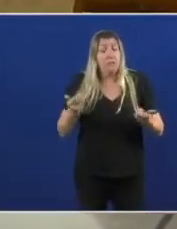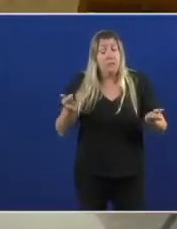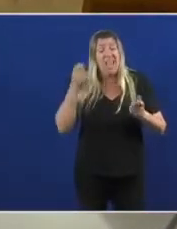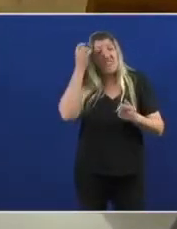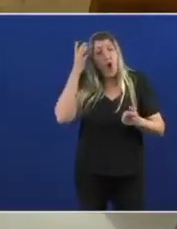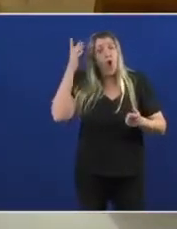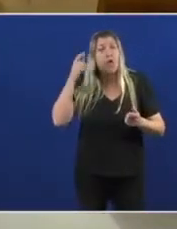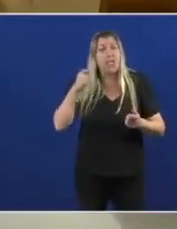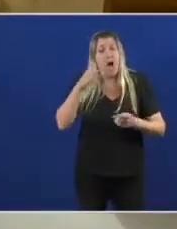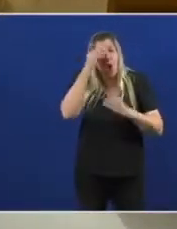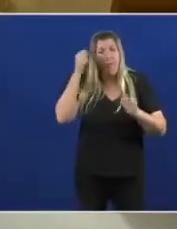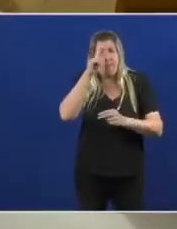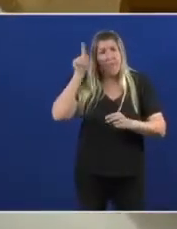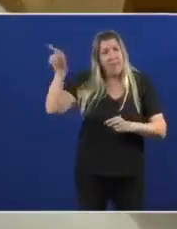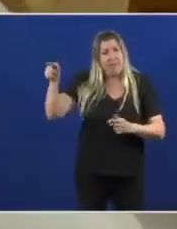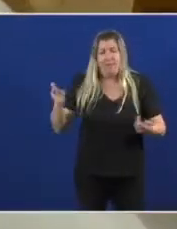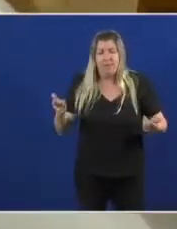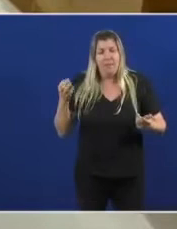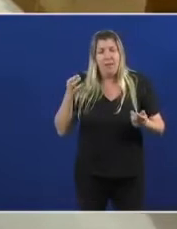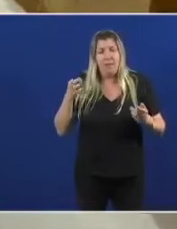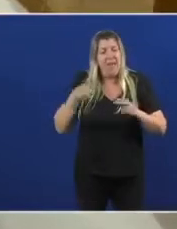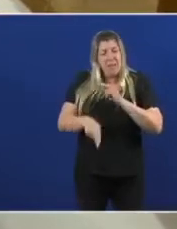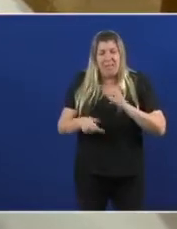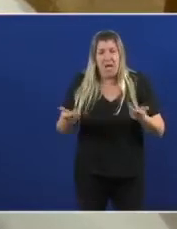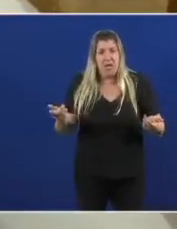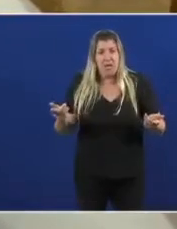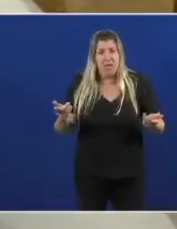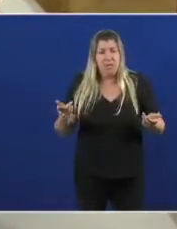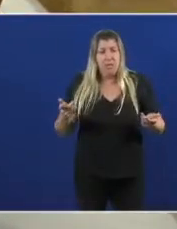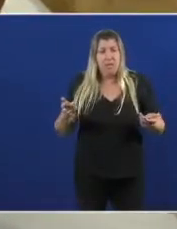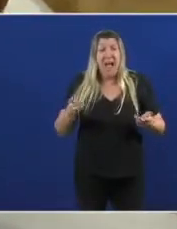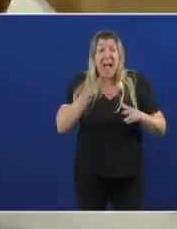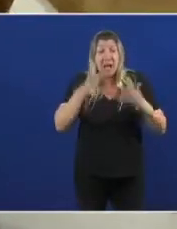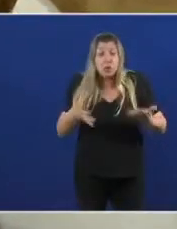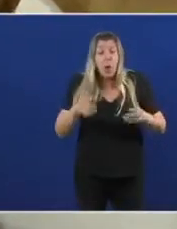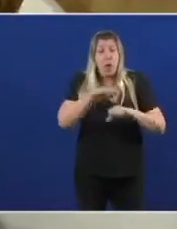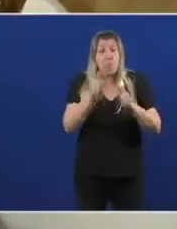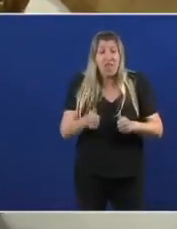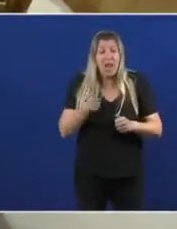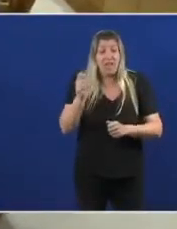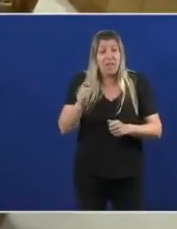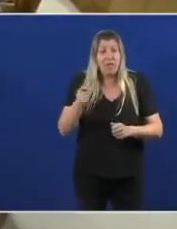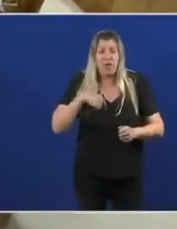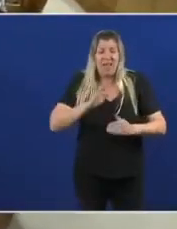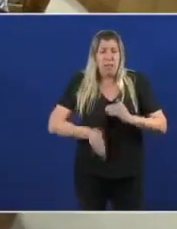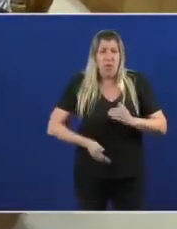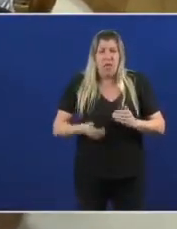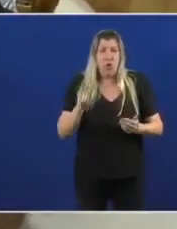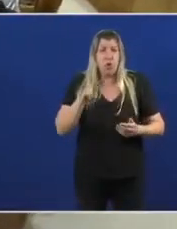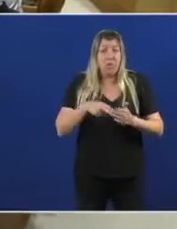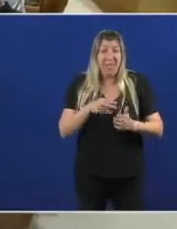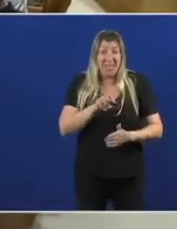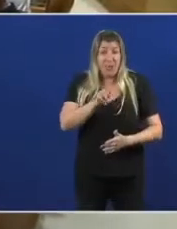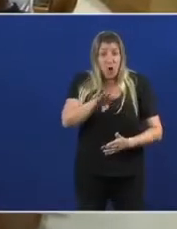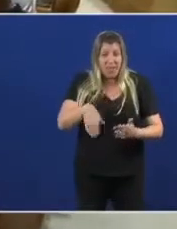Non o cegue O actual modelo de financiamento Leva caducado Desde 2014 E é perxudicial